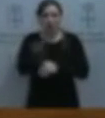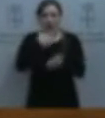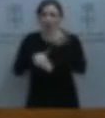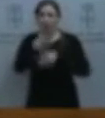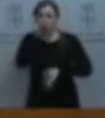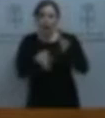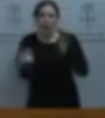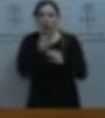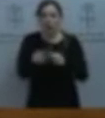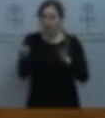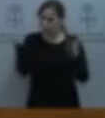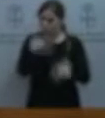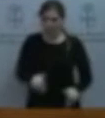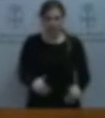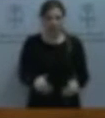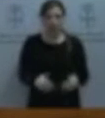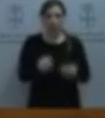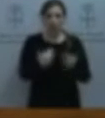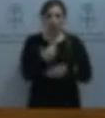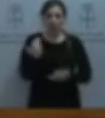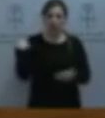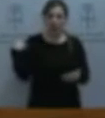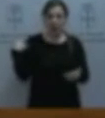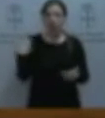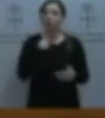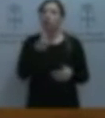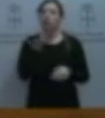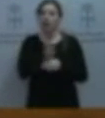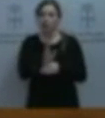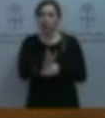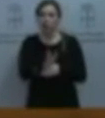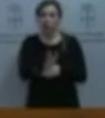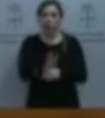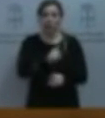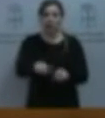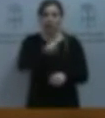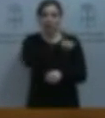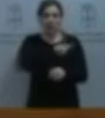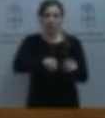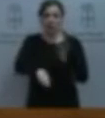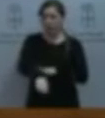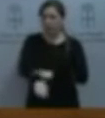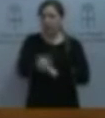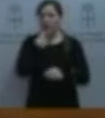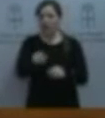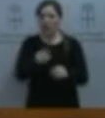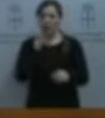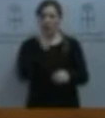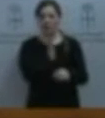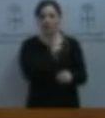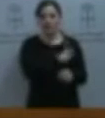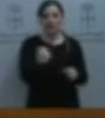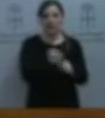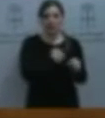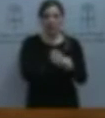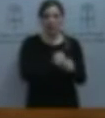jurídicas ni políticas. Hace unos días, un portavoz de extrema derecha, haciendo flaco favor a los trabajadores de la